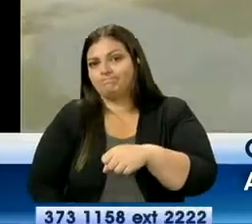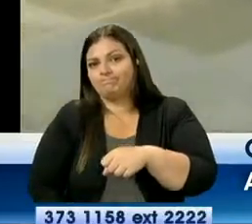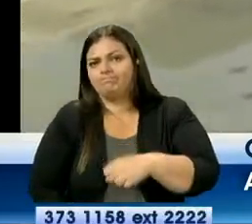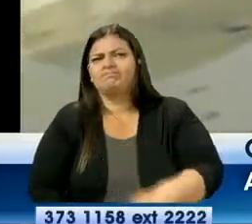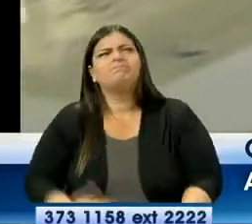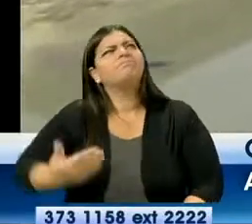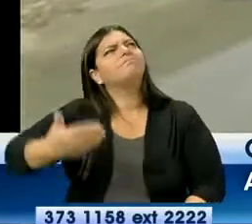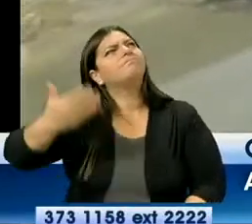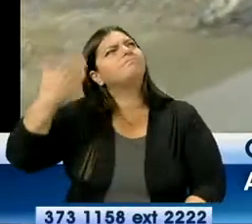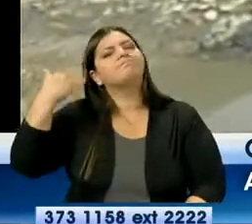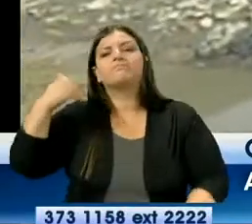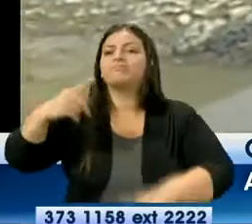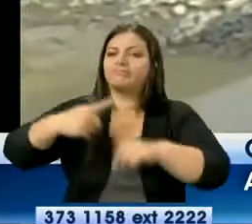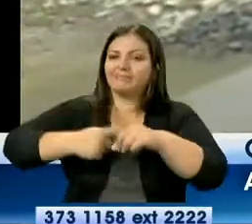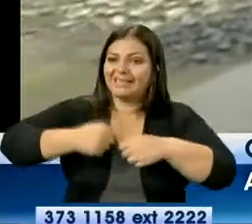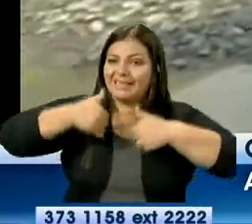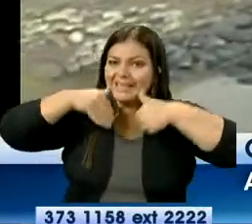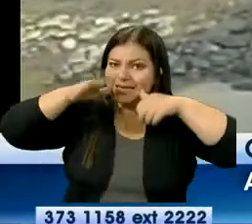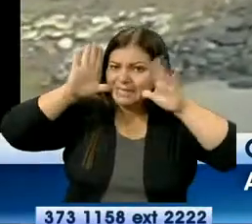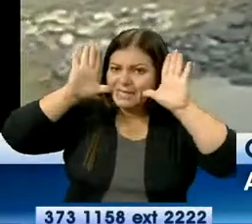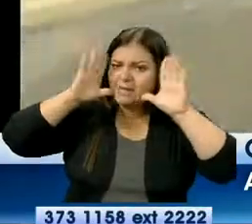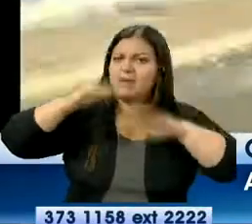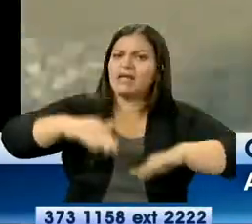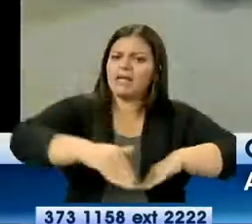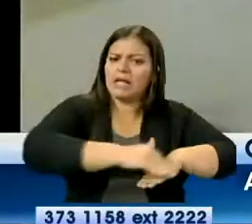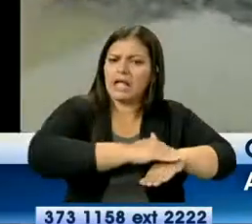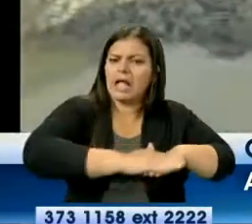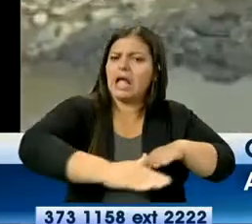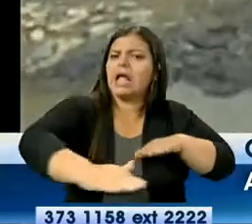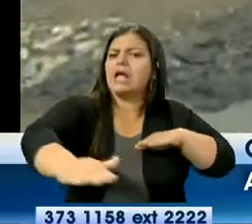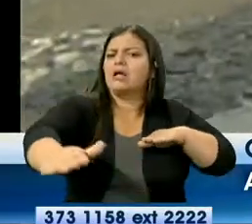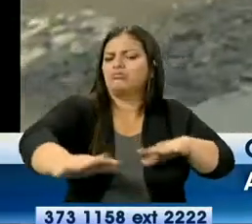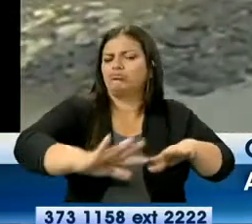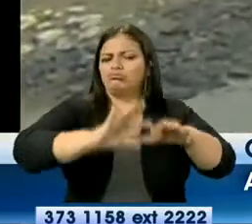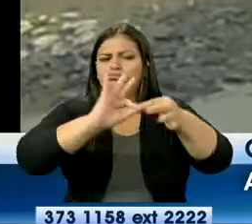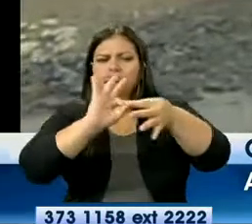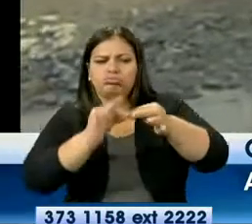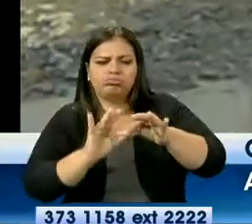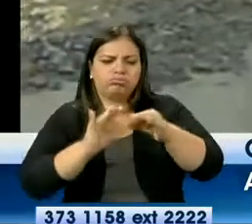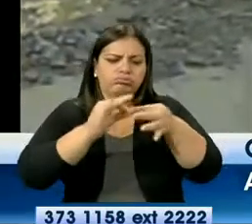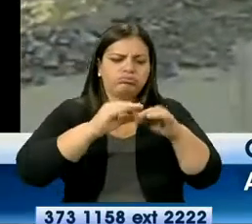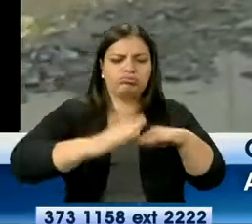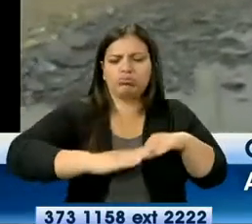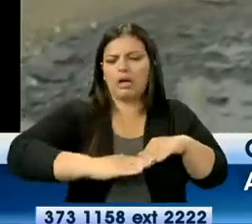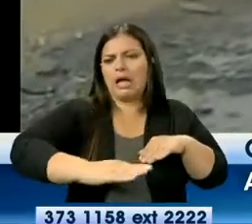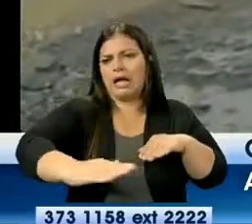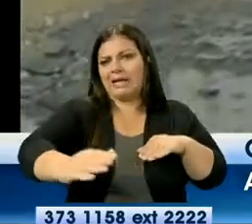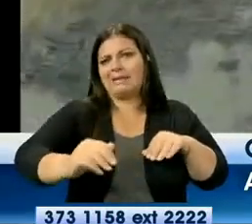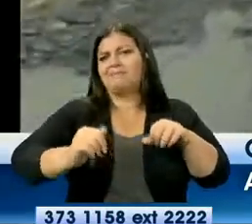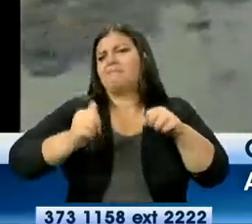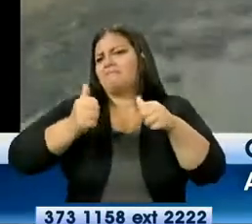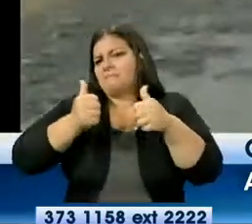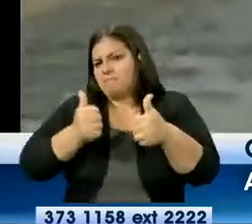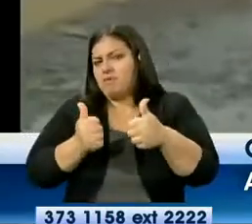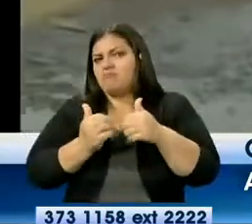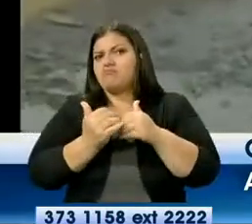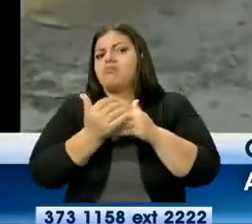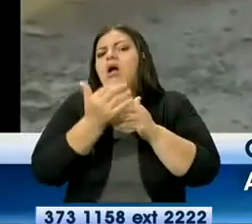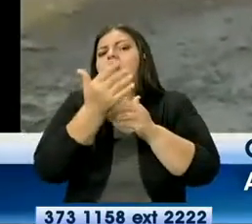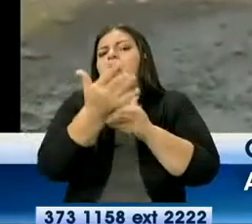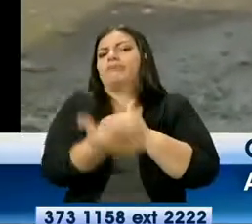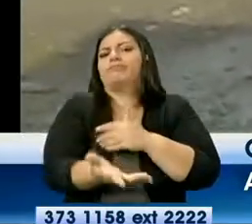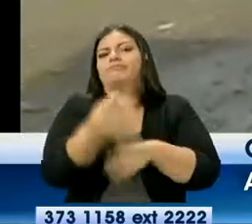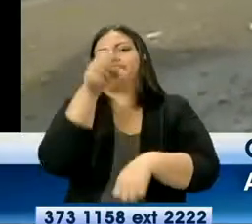se desbarató todo esto. ¿Y por qué no circulan por aquí los buses? ¿De repente se quedan embancados? ¿Cómo averían? Sí,